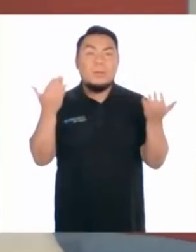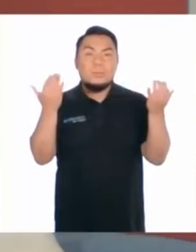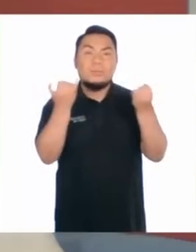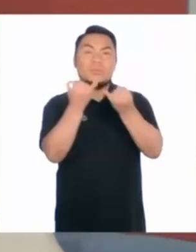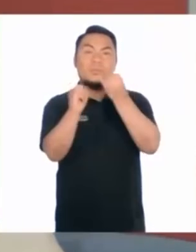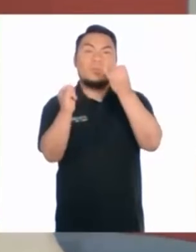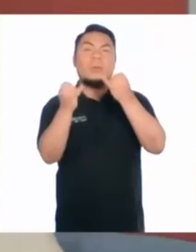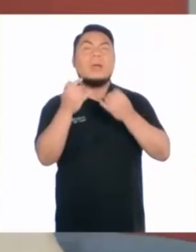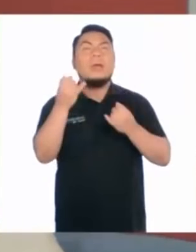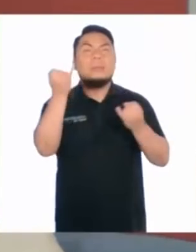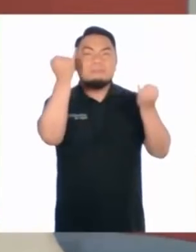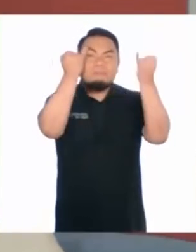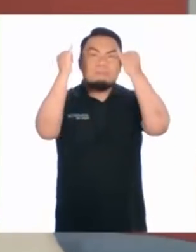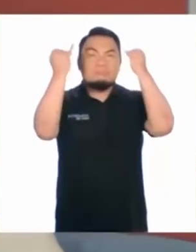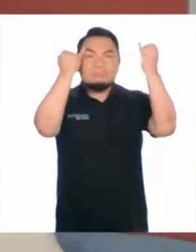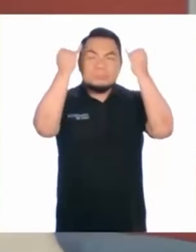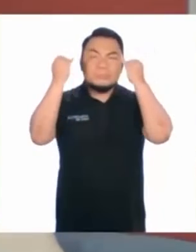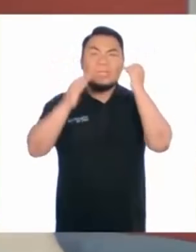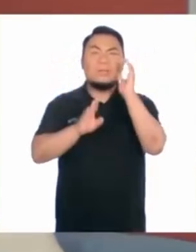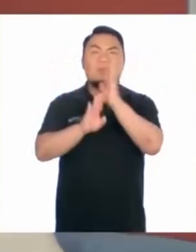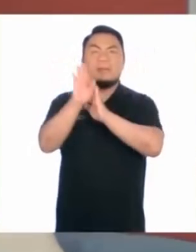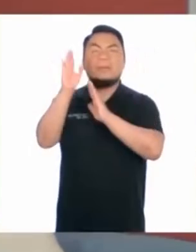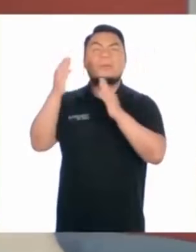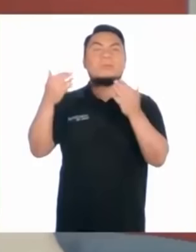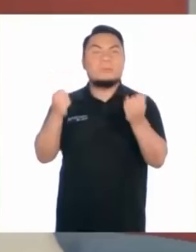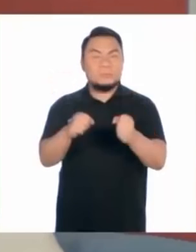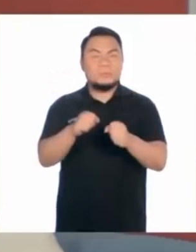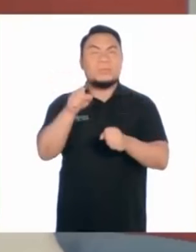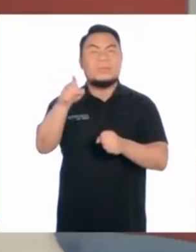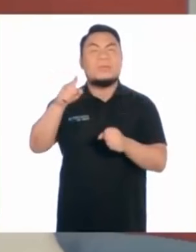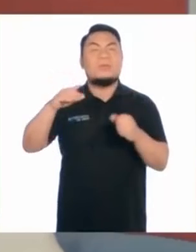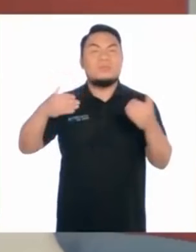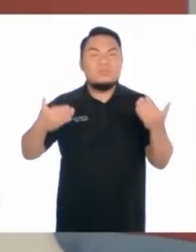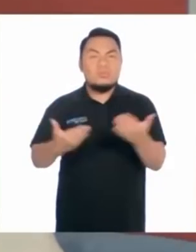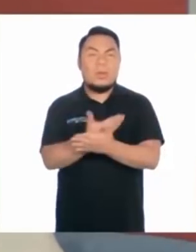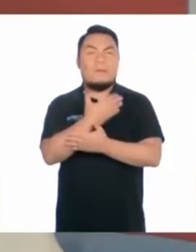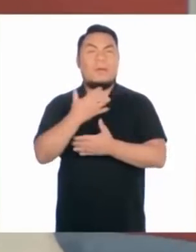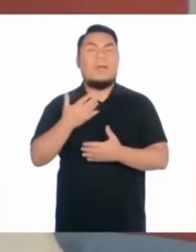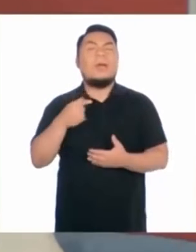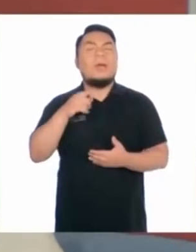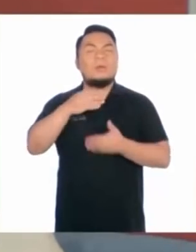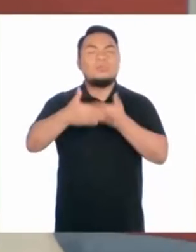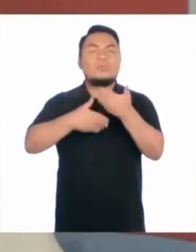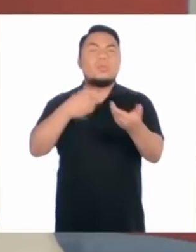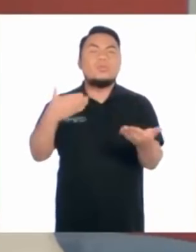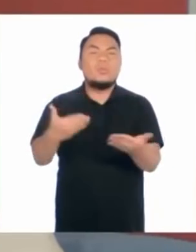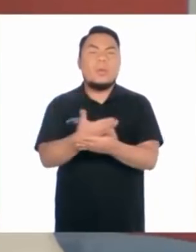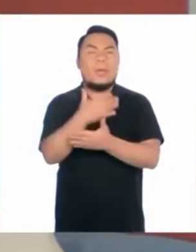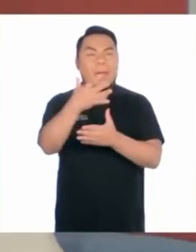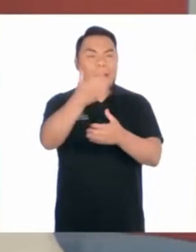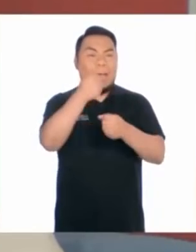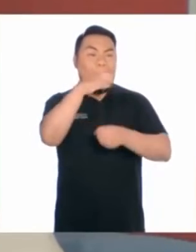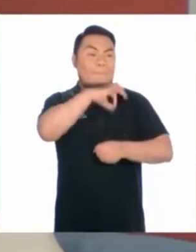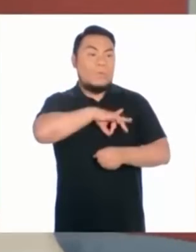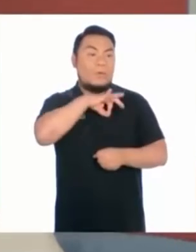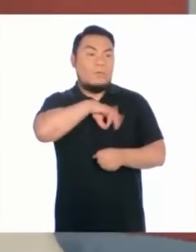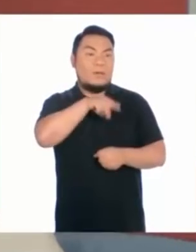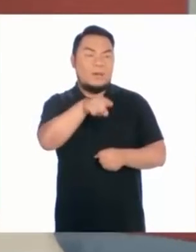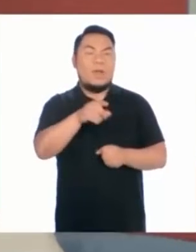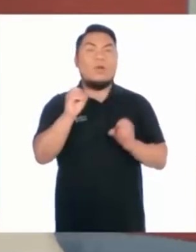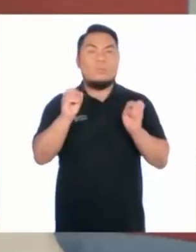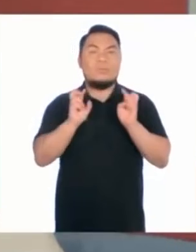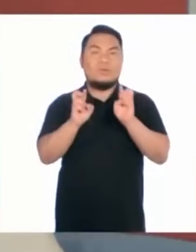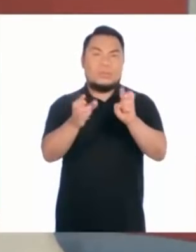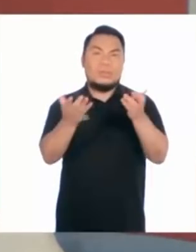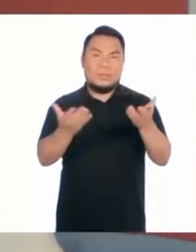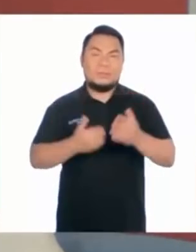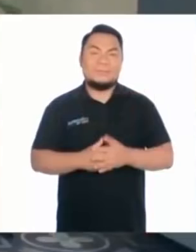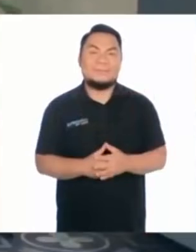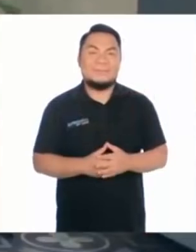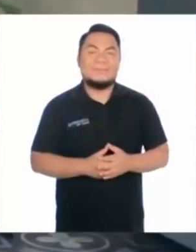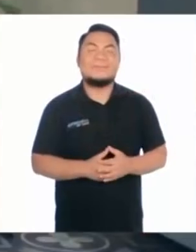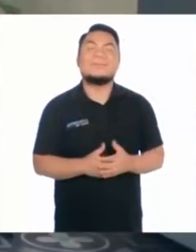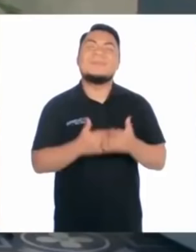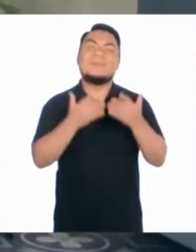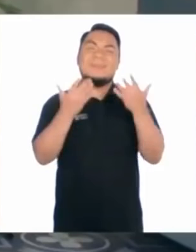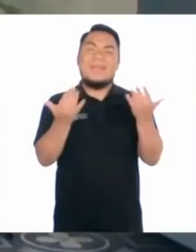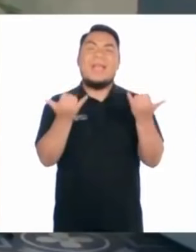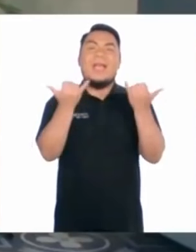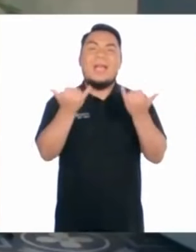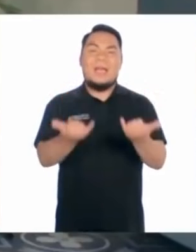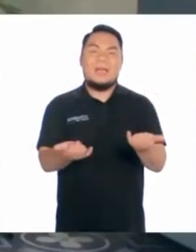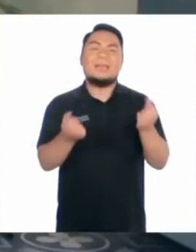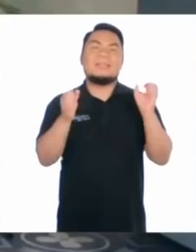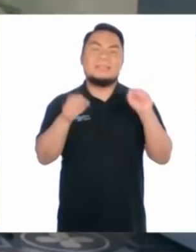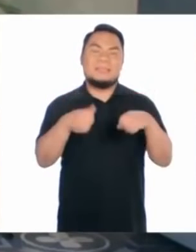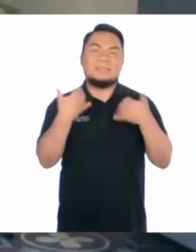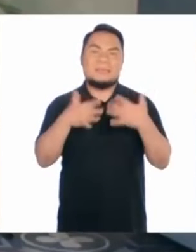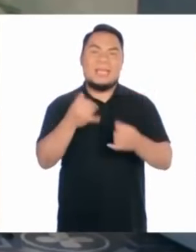innovación y creatividad es un recurso indispensable para reinventarse o aprovechar la situación como una oportunidad. Bueno, chicas y